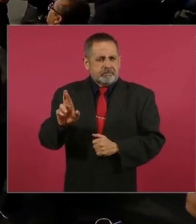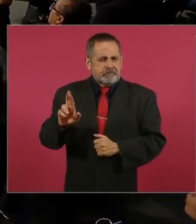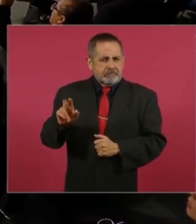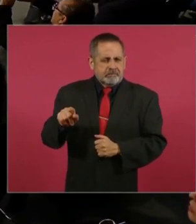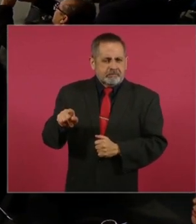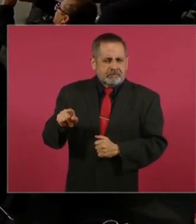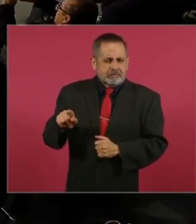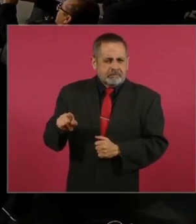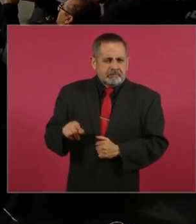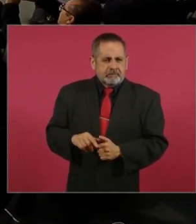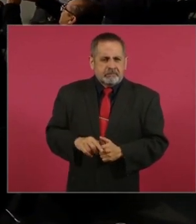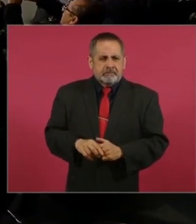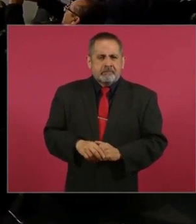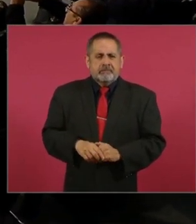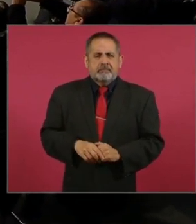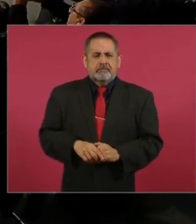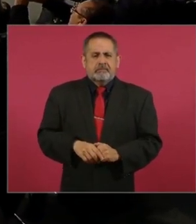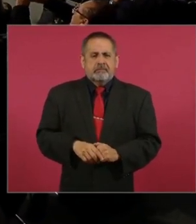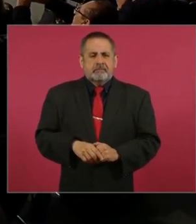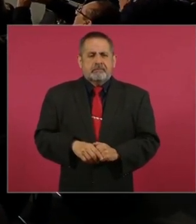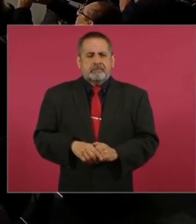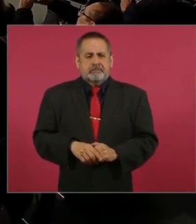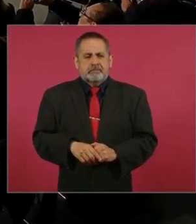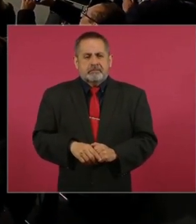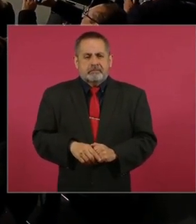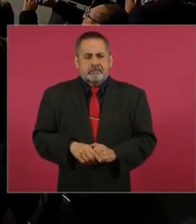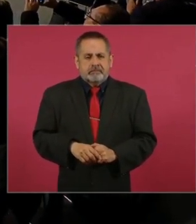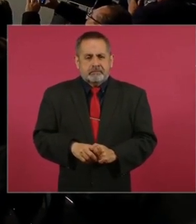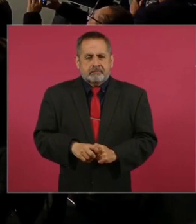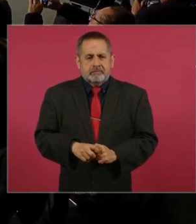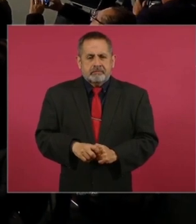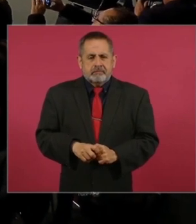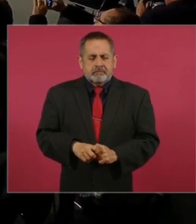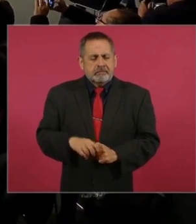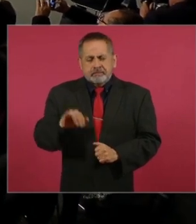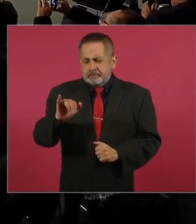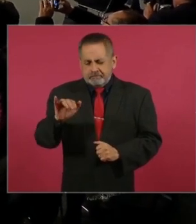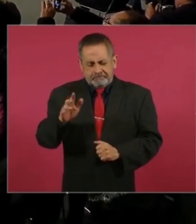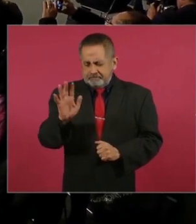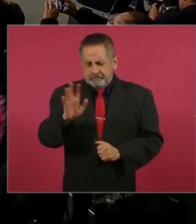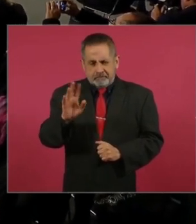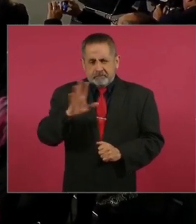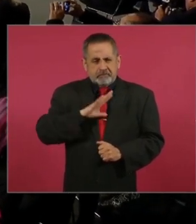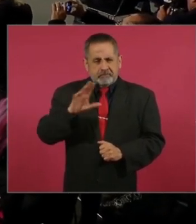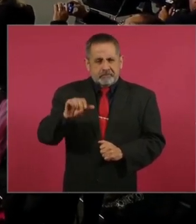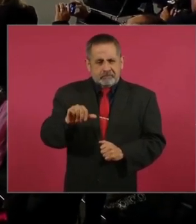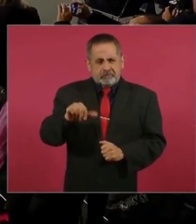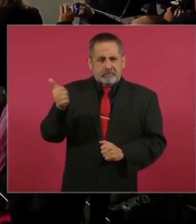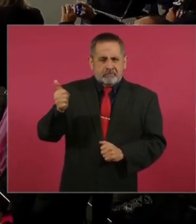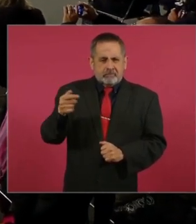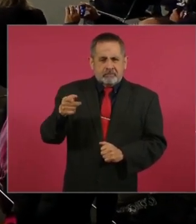un impulso de todas las encuestas en Estados Unidos. Sí, sí, pero hay una